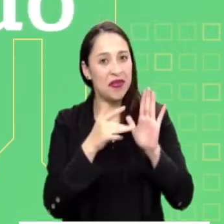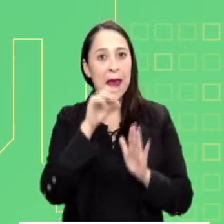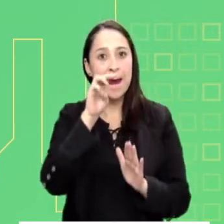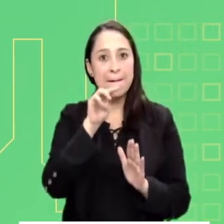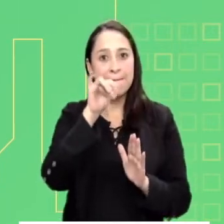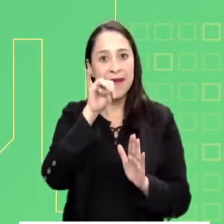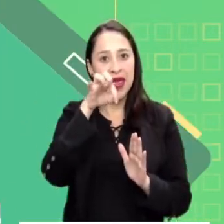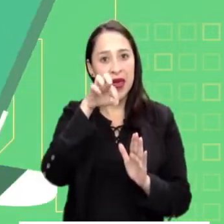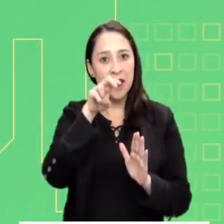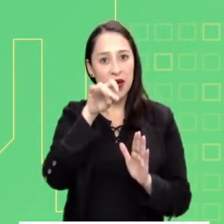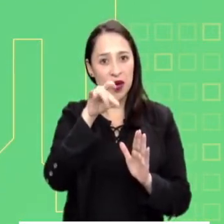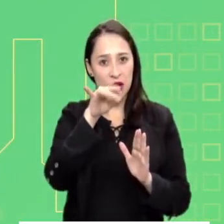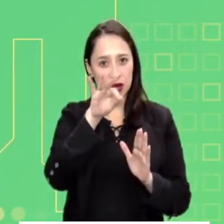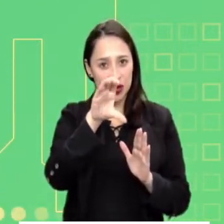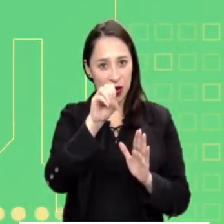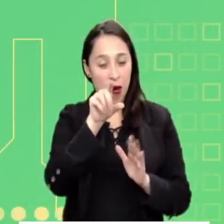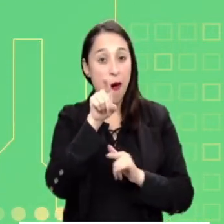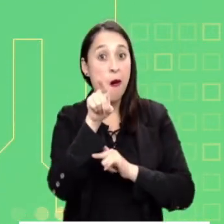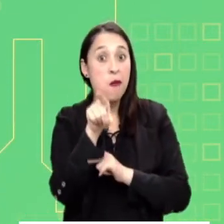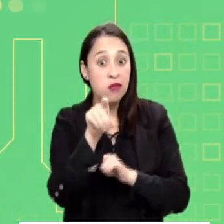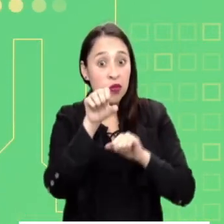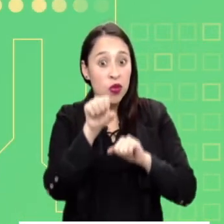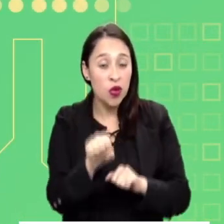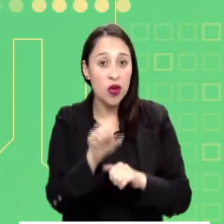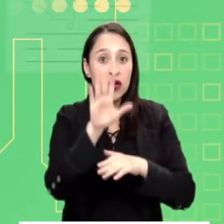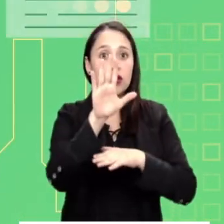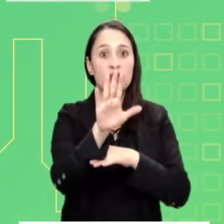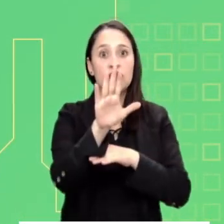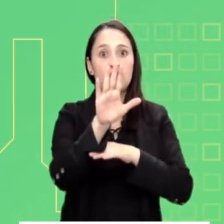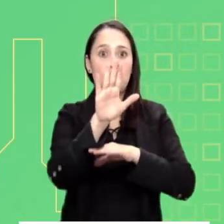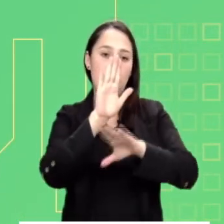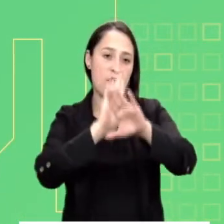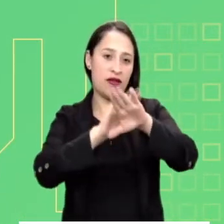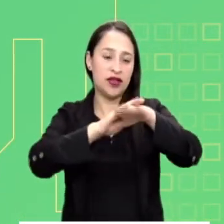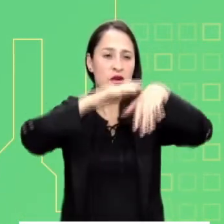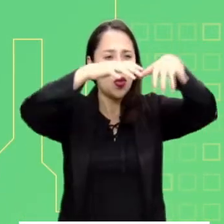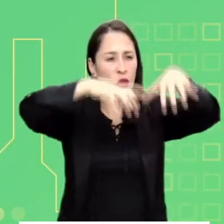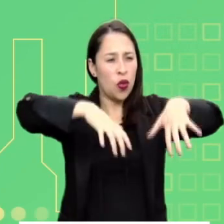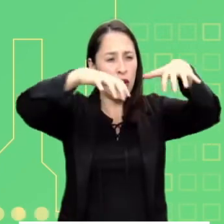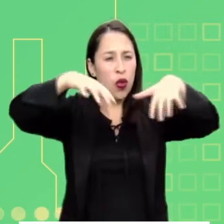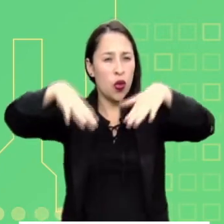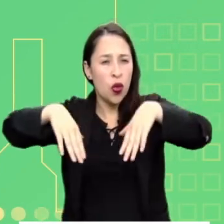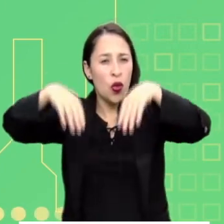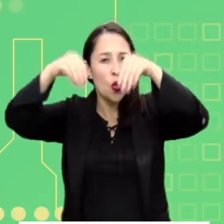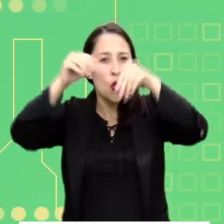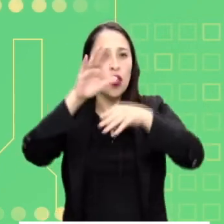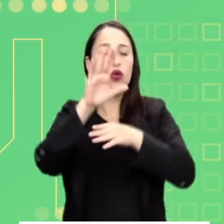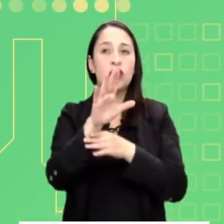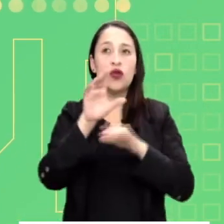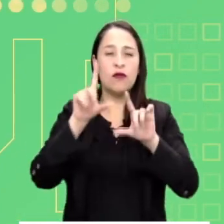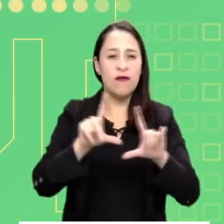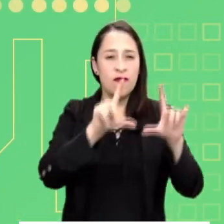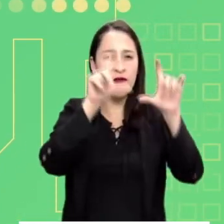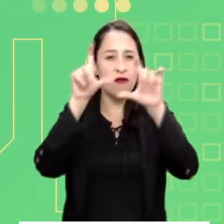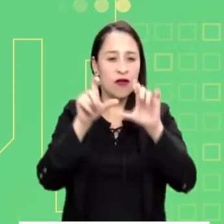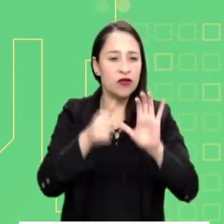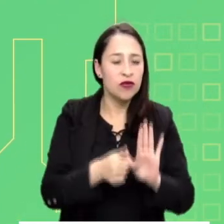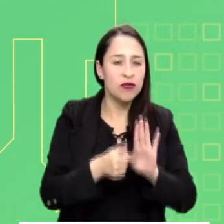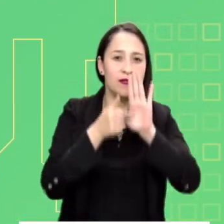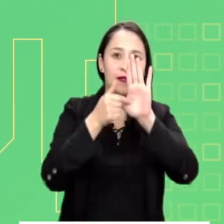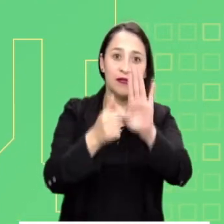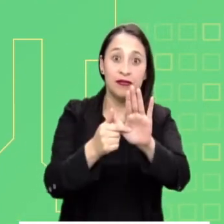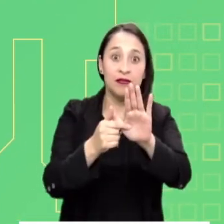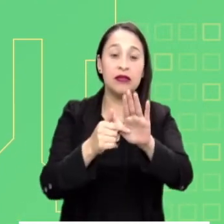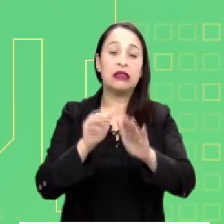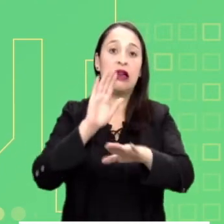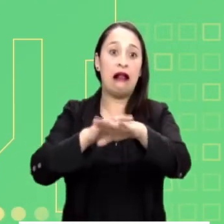a través de nuestra aplicación Mi Pronóstico. Consulte los pronósticos del estado del tiempo, las imágenes satelitales y